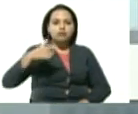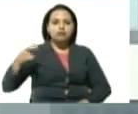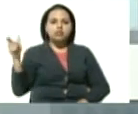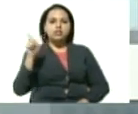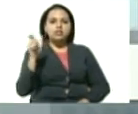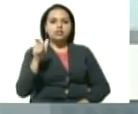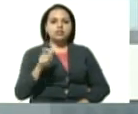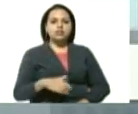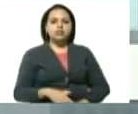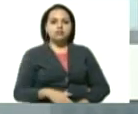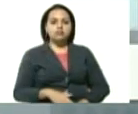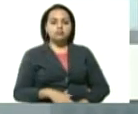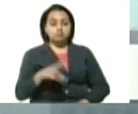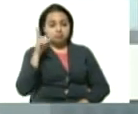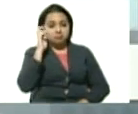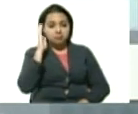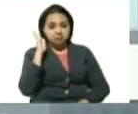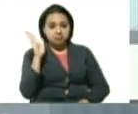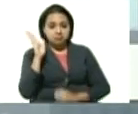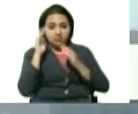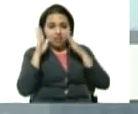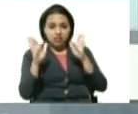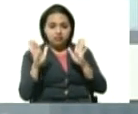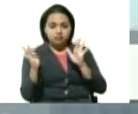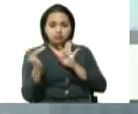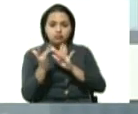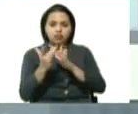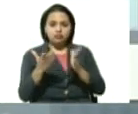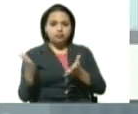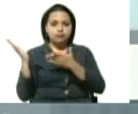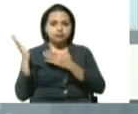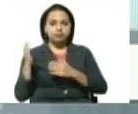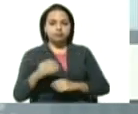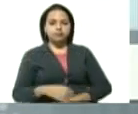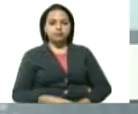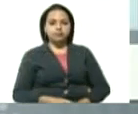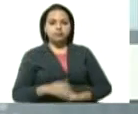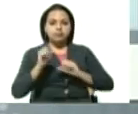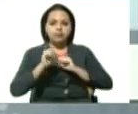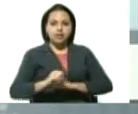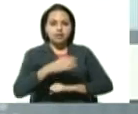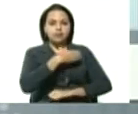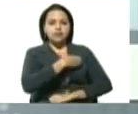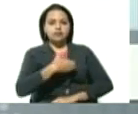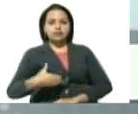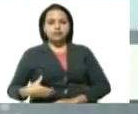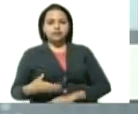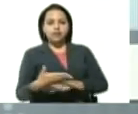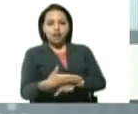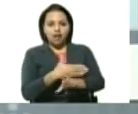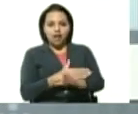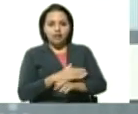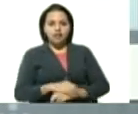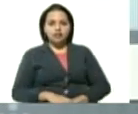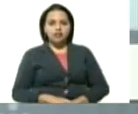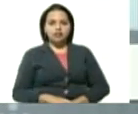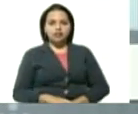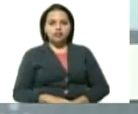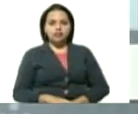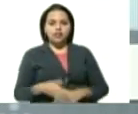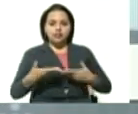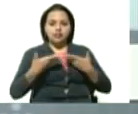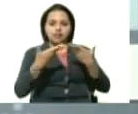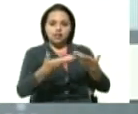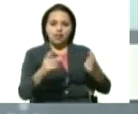me escucharon adelante por favor si presidente antes de darle la palabra